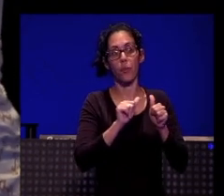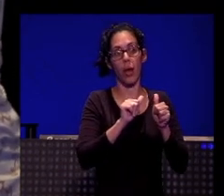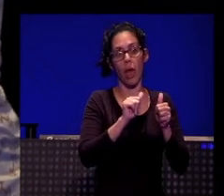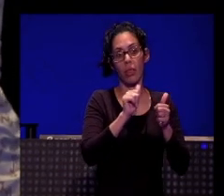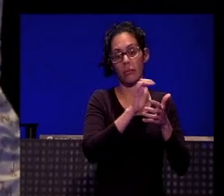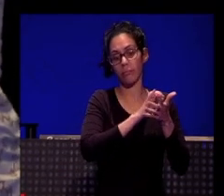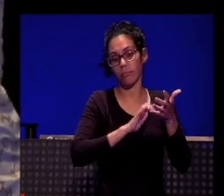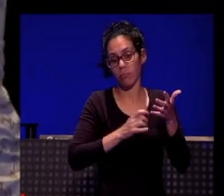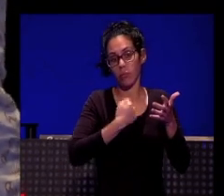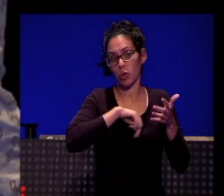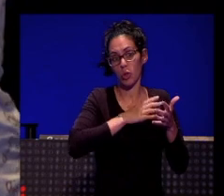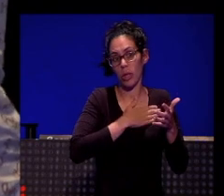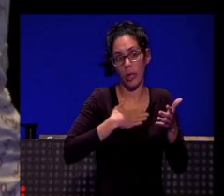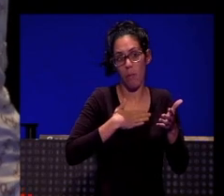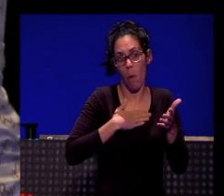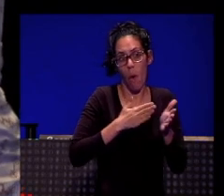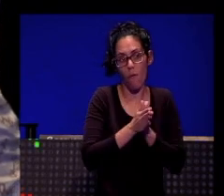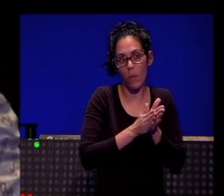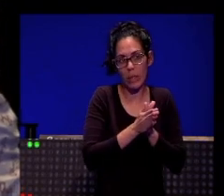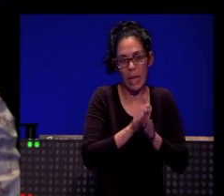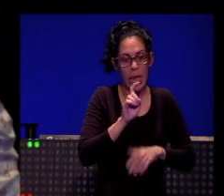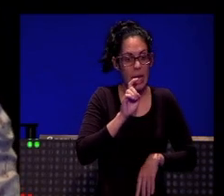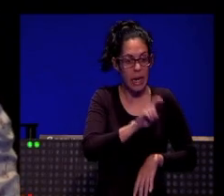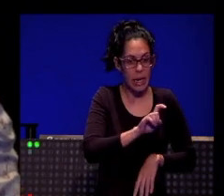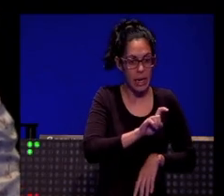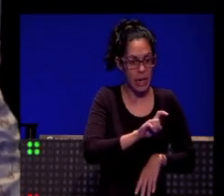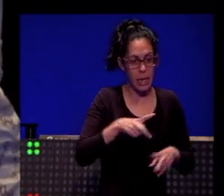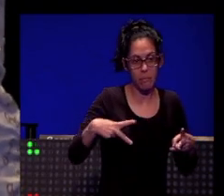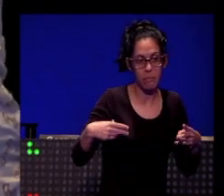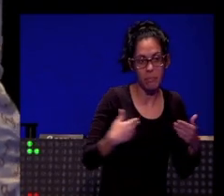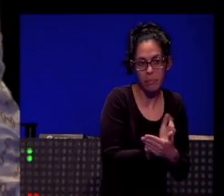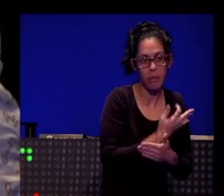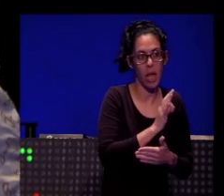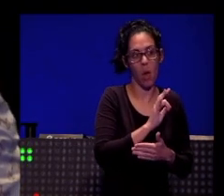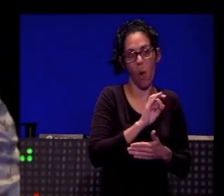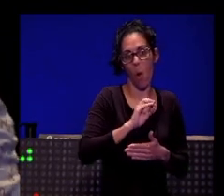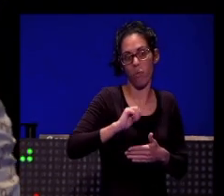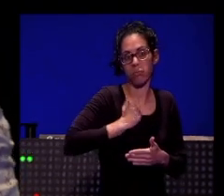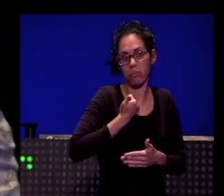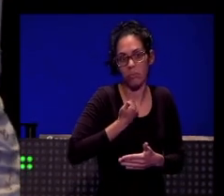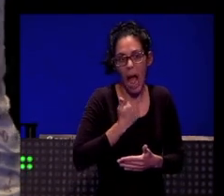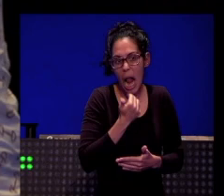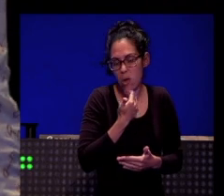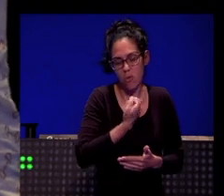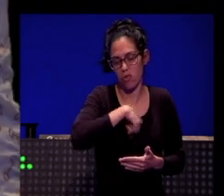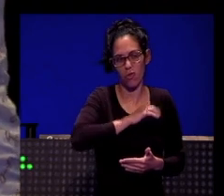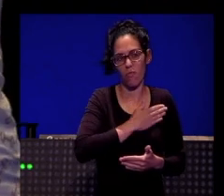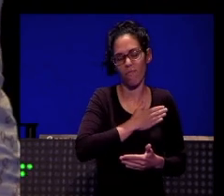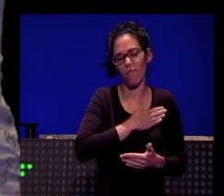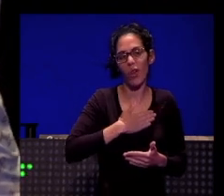lo que no queremos es fomentar ni clickbait ni fake news ni ningún tipo de estrategia que sea